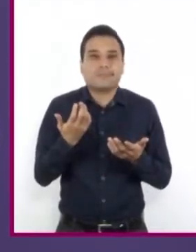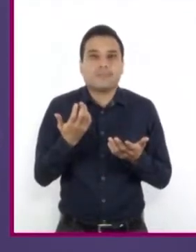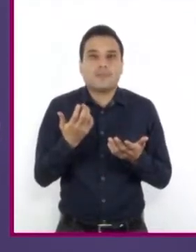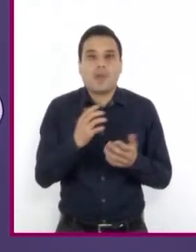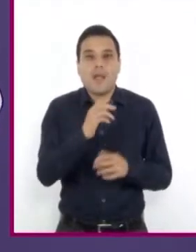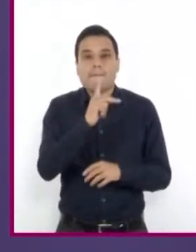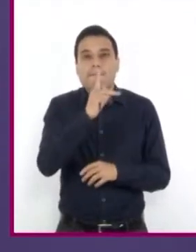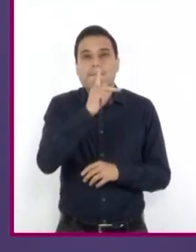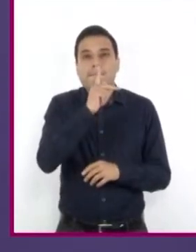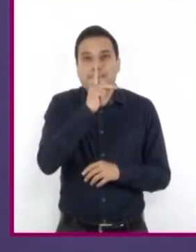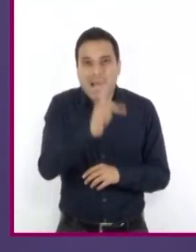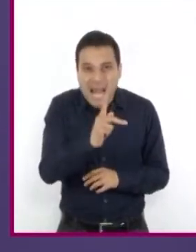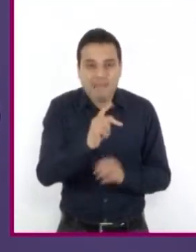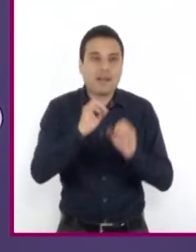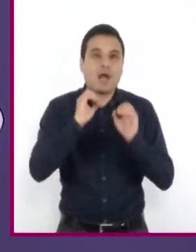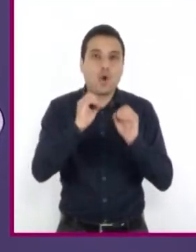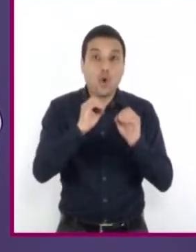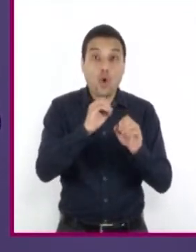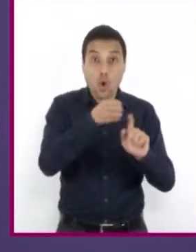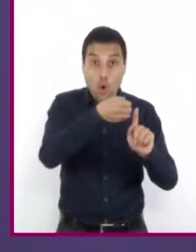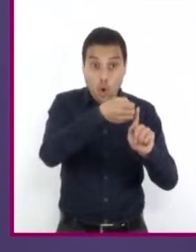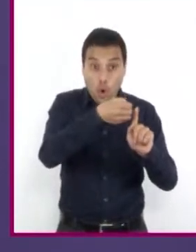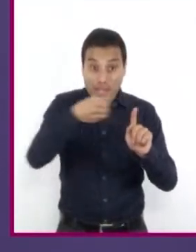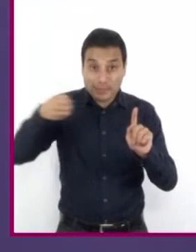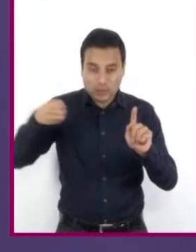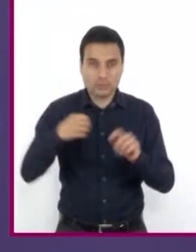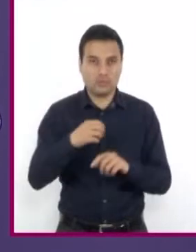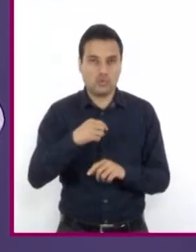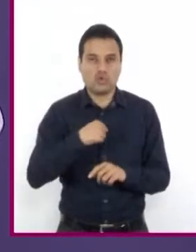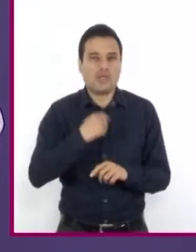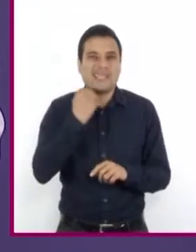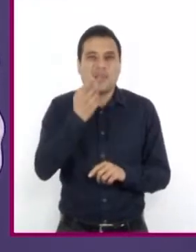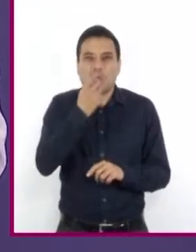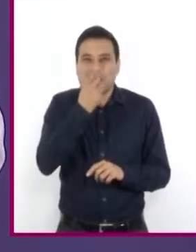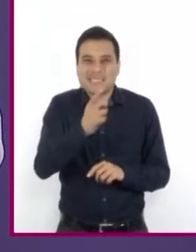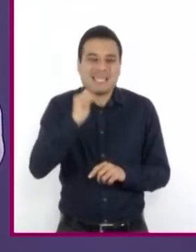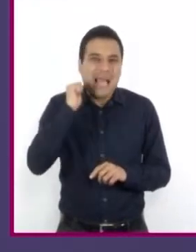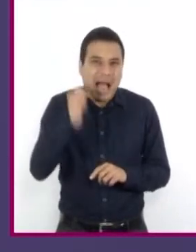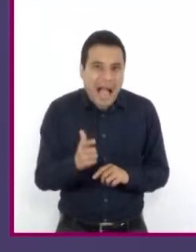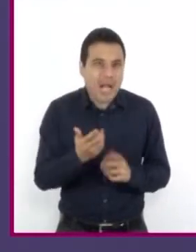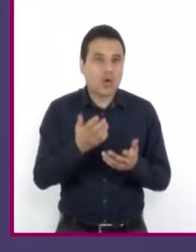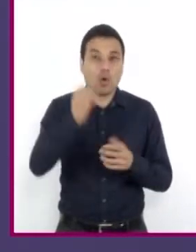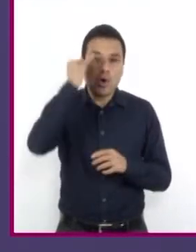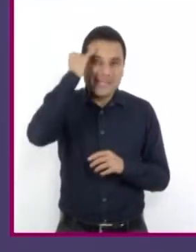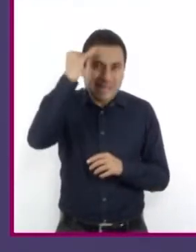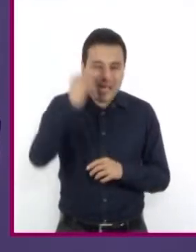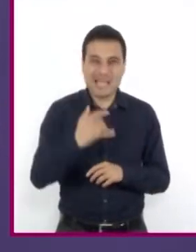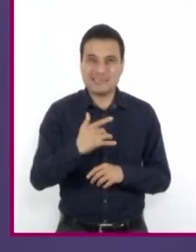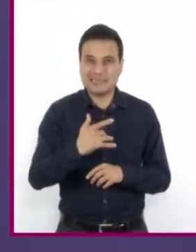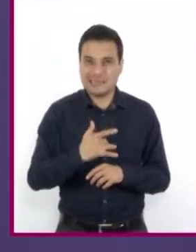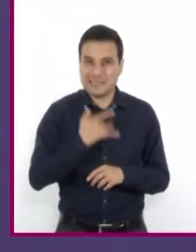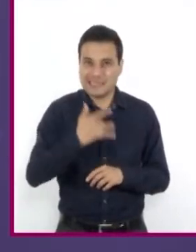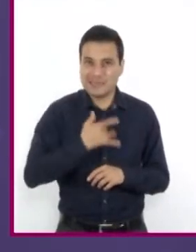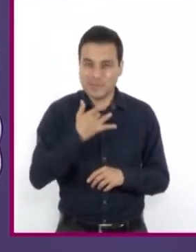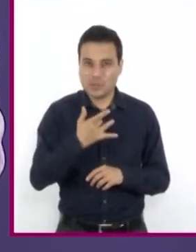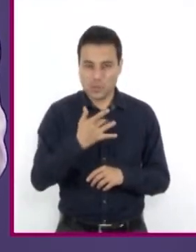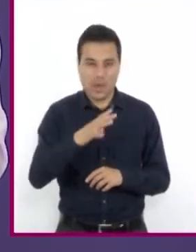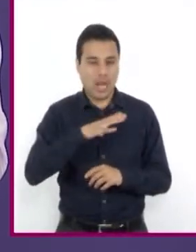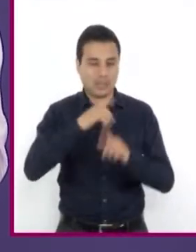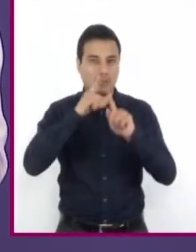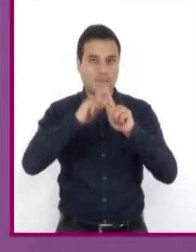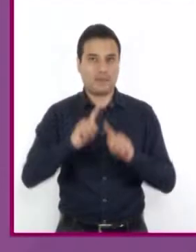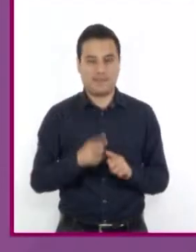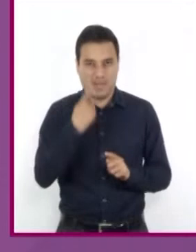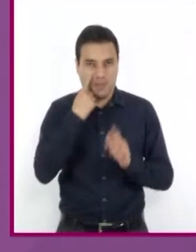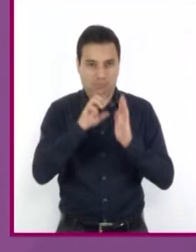una palabra o un grupo de ellas nos permiten transmitir un pensamiento, una idea o incluso un sentimiento. Podemos decir entonces